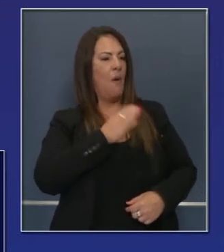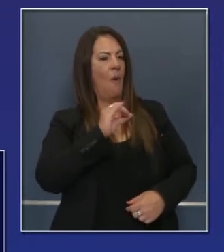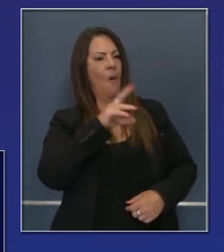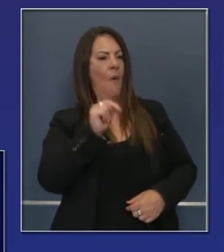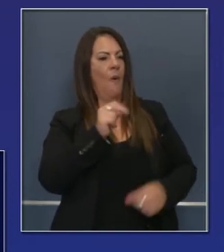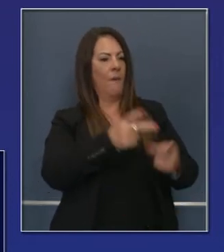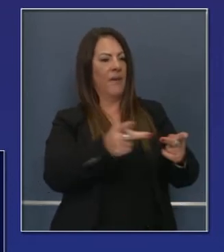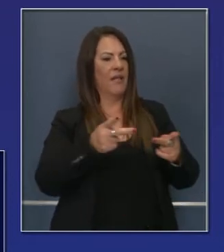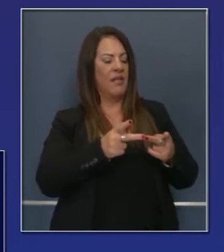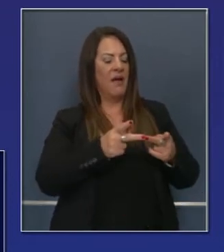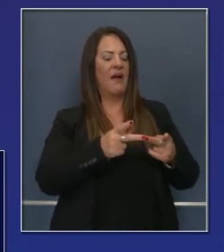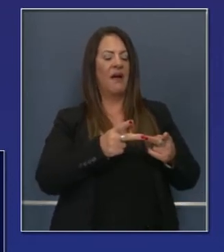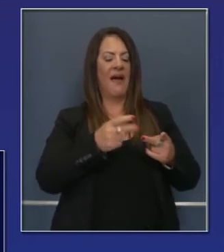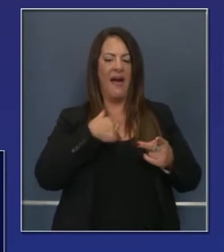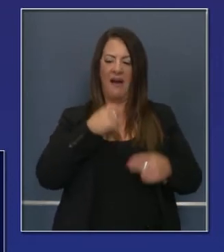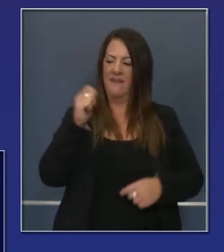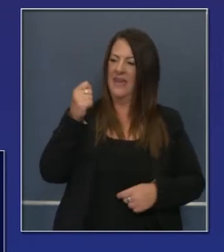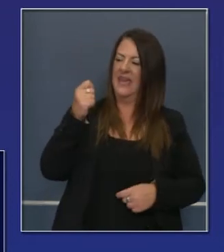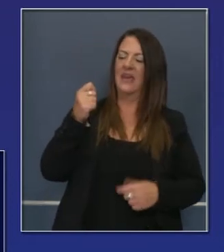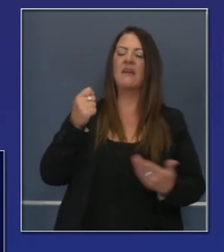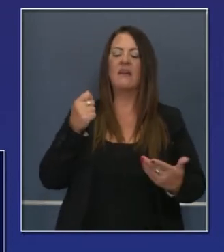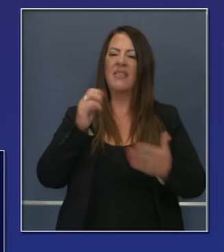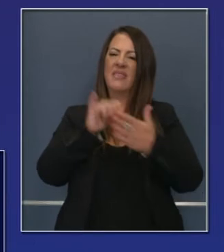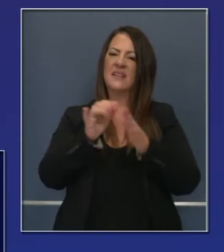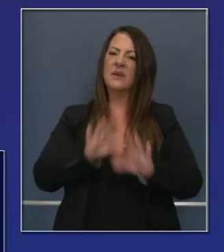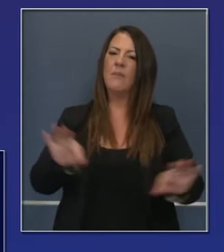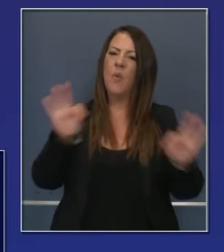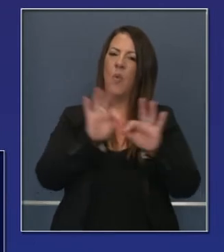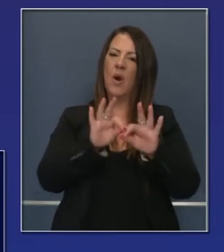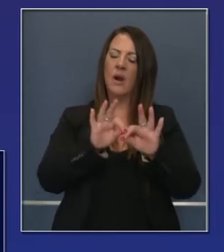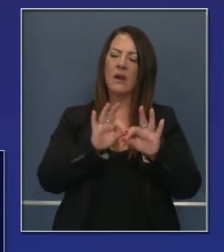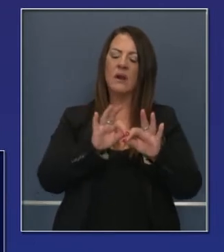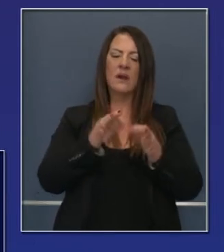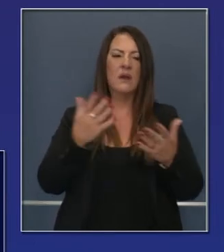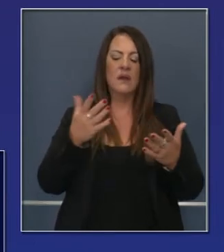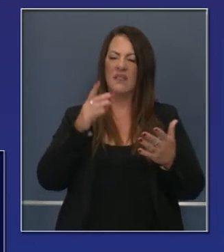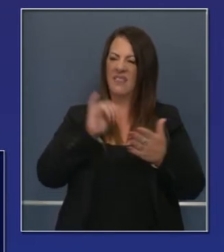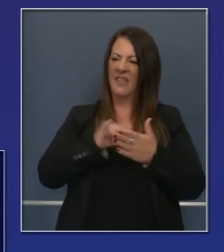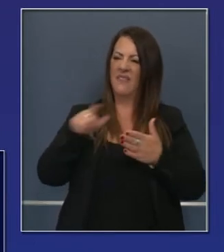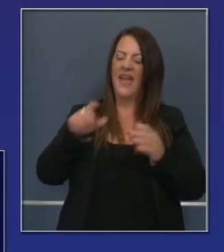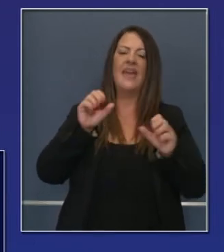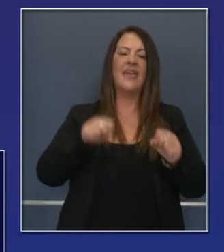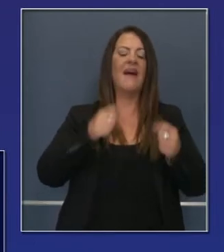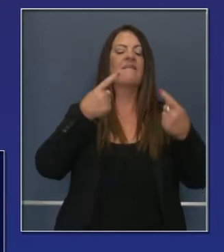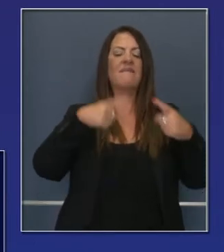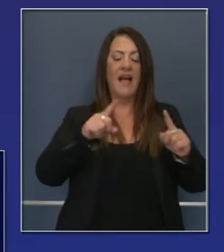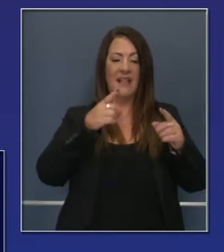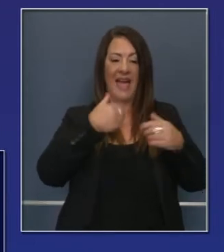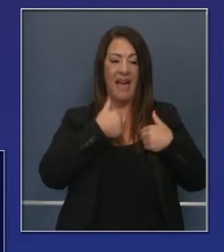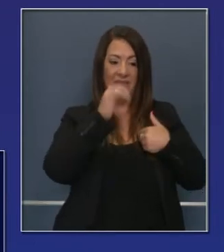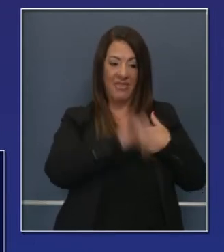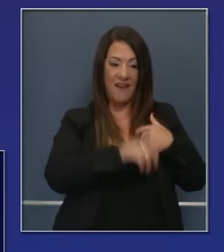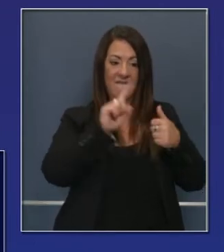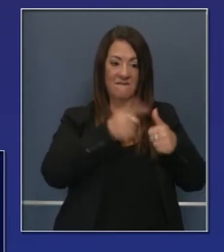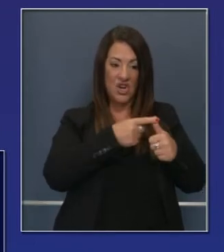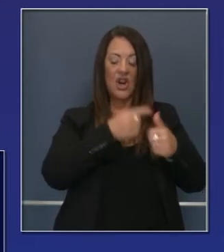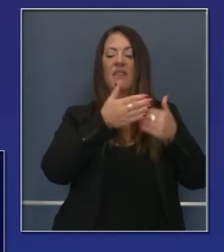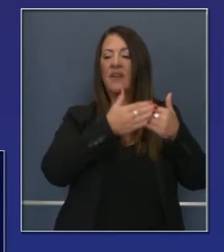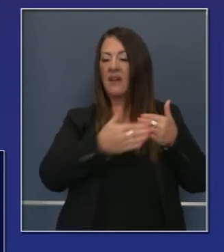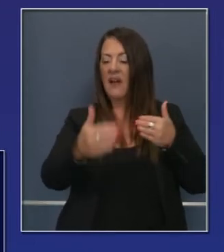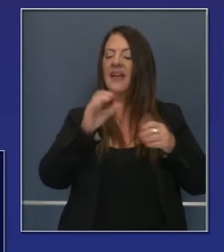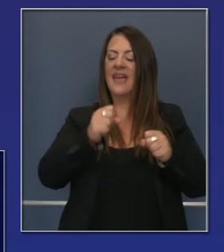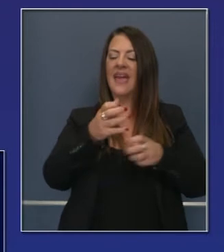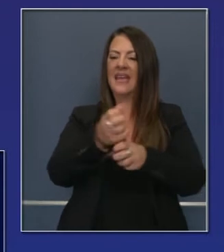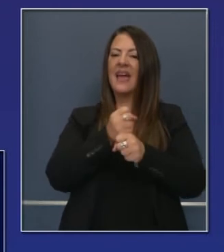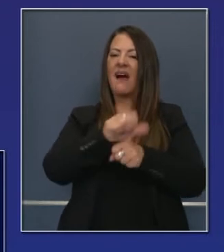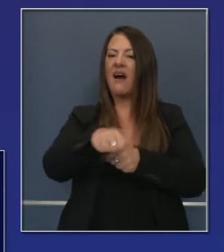puedes cerrar tus posesiones. Y una vez que tienes eso, podemos resolver otros problemas que tienen que ver con por qué